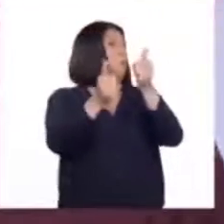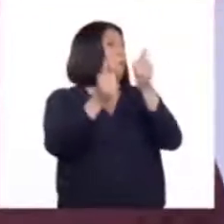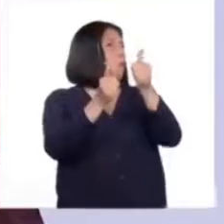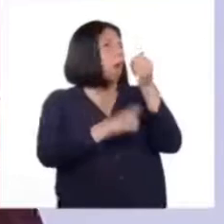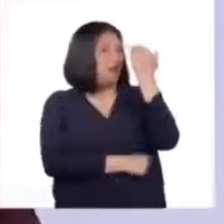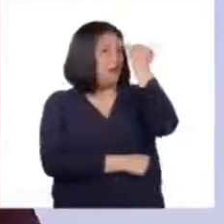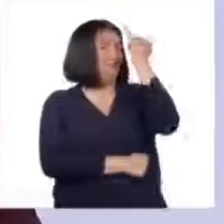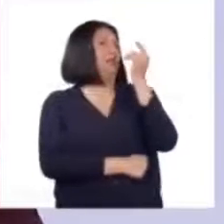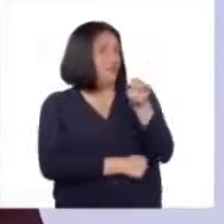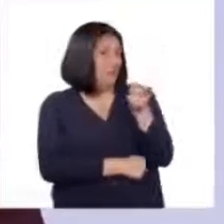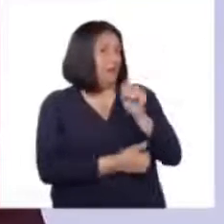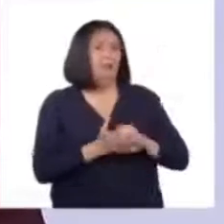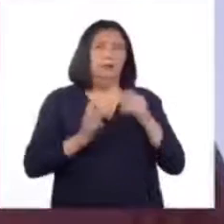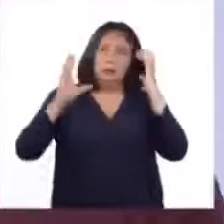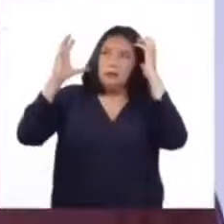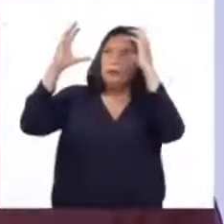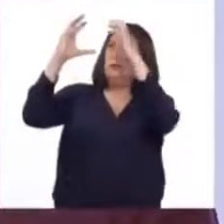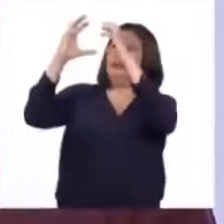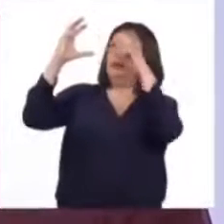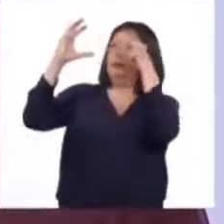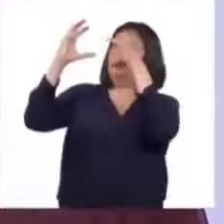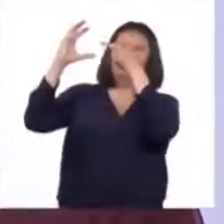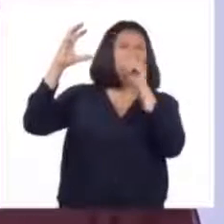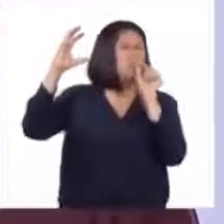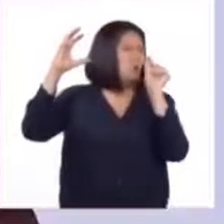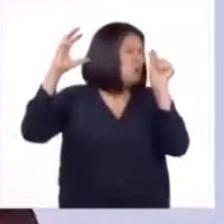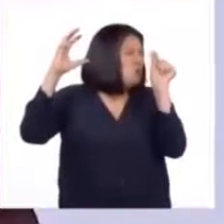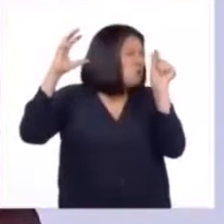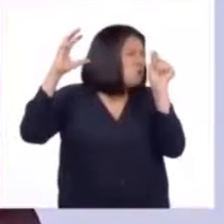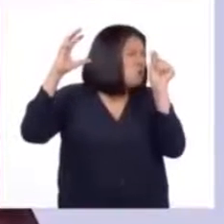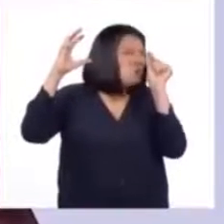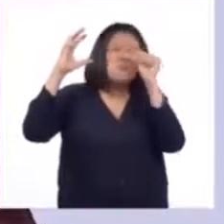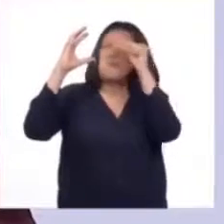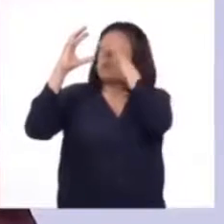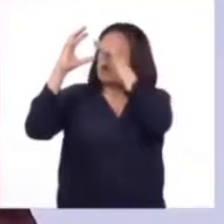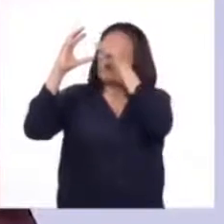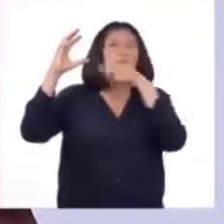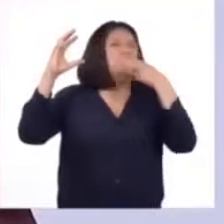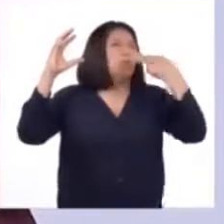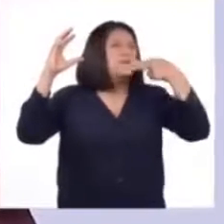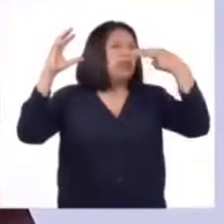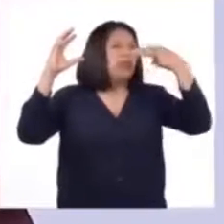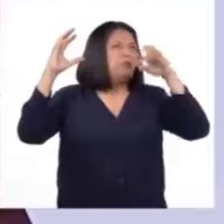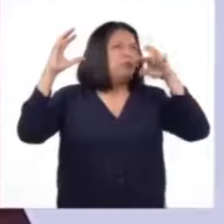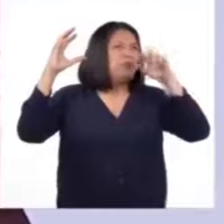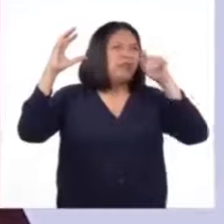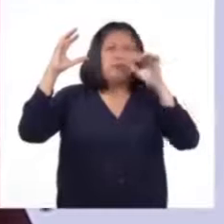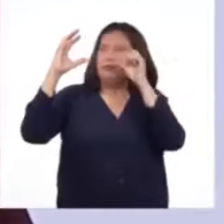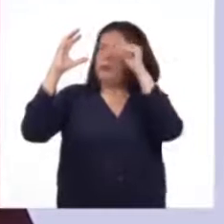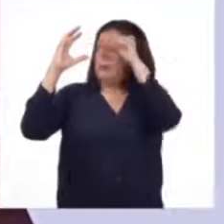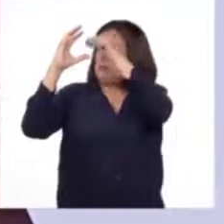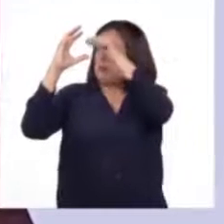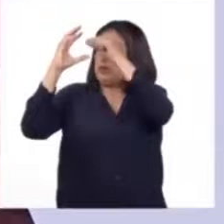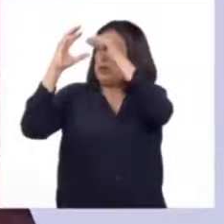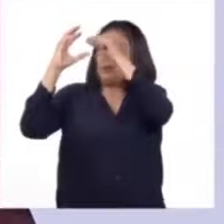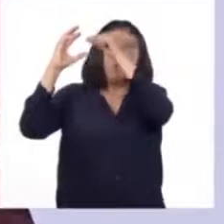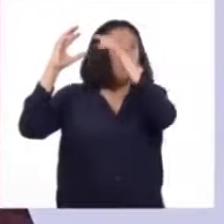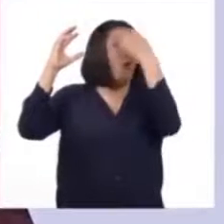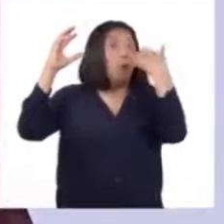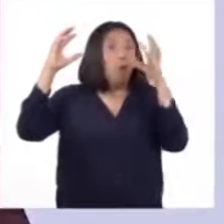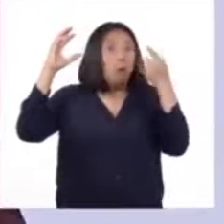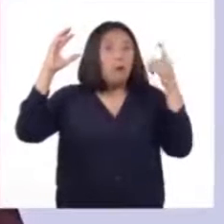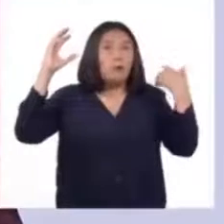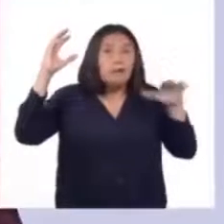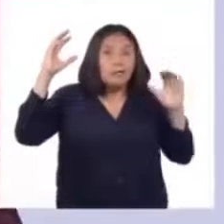Patricia. En el cerebro existe una pequeña parte que se llama hipotálamo. El hipotálamo, cuando la